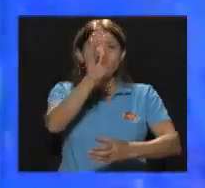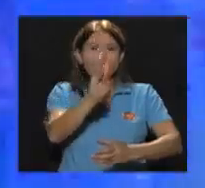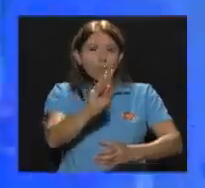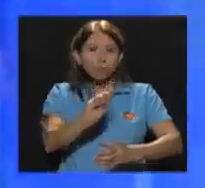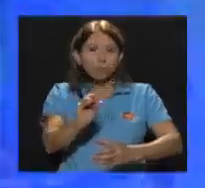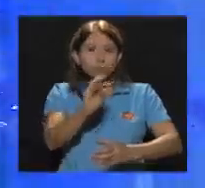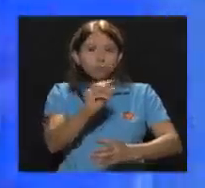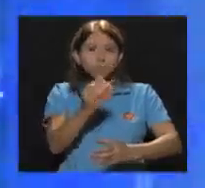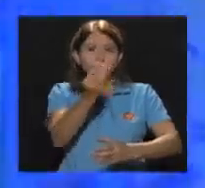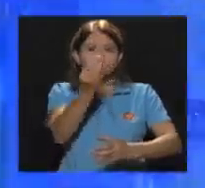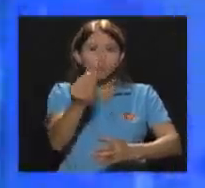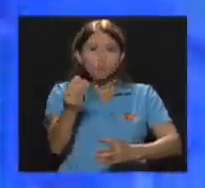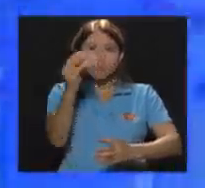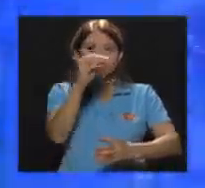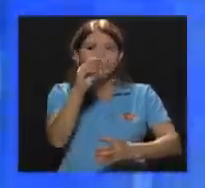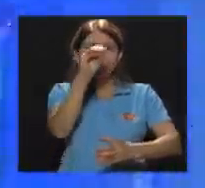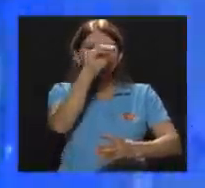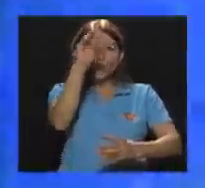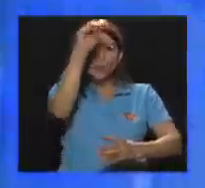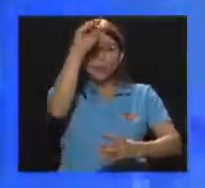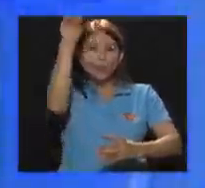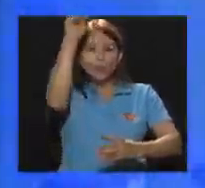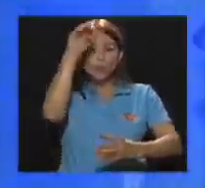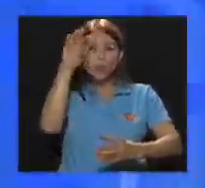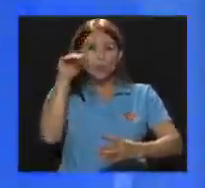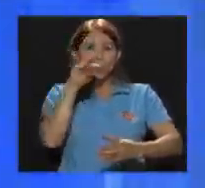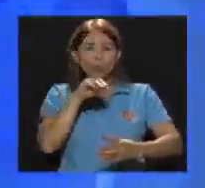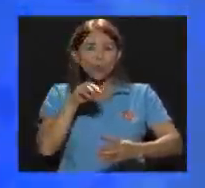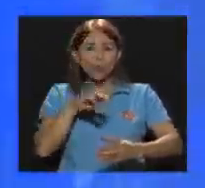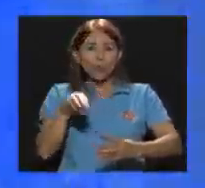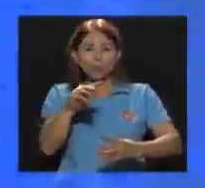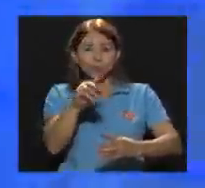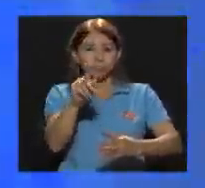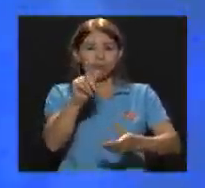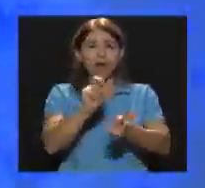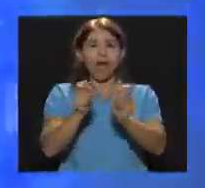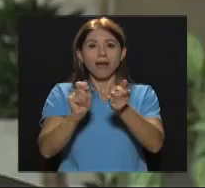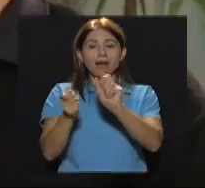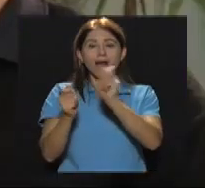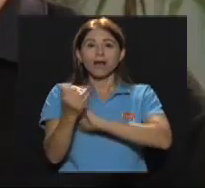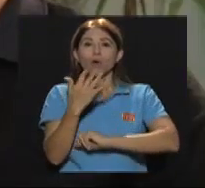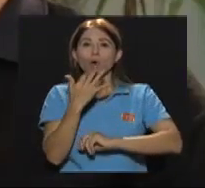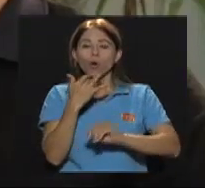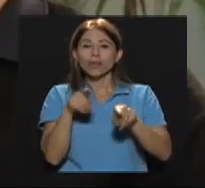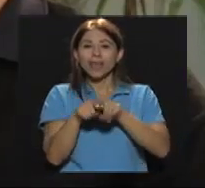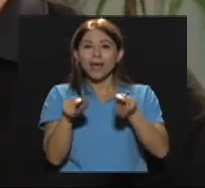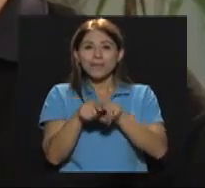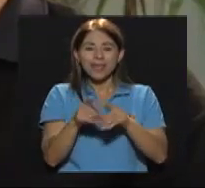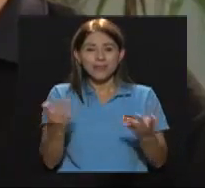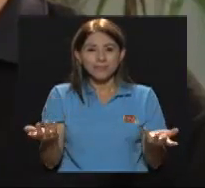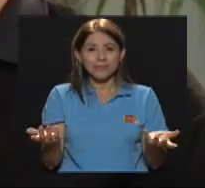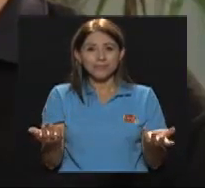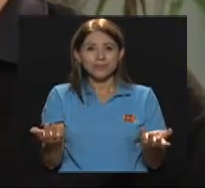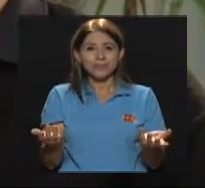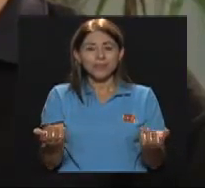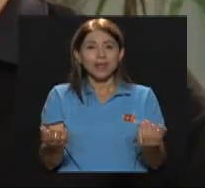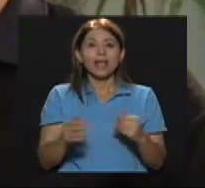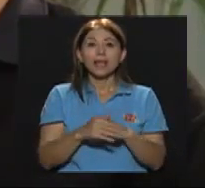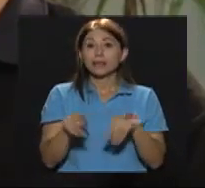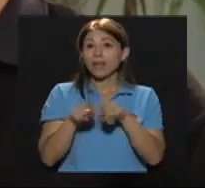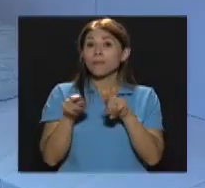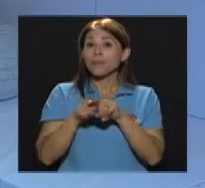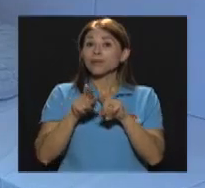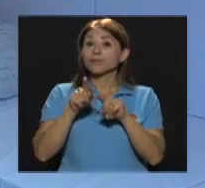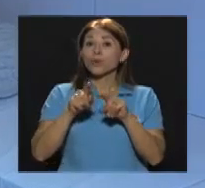Aparecen Burbujas En todo El cilindro Y cambian De color También Hay una